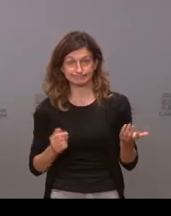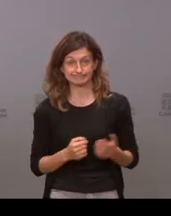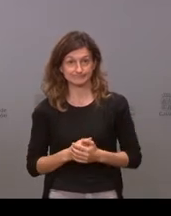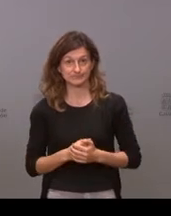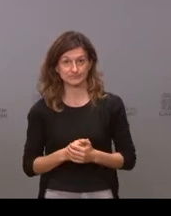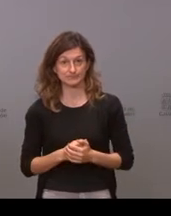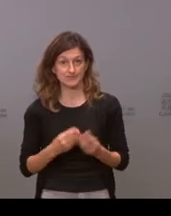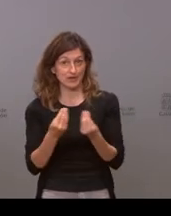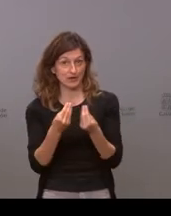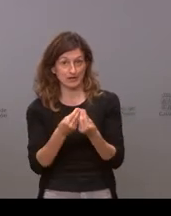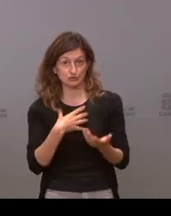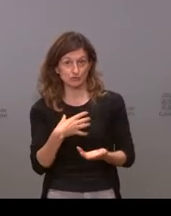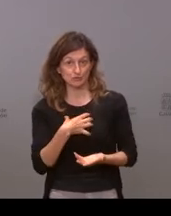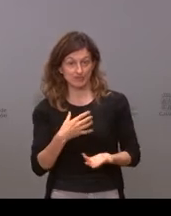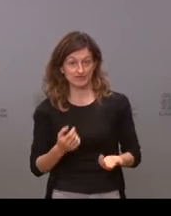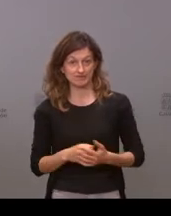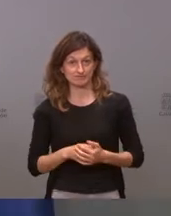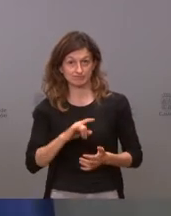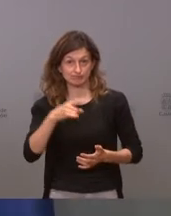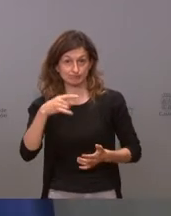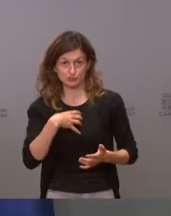es que no es que no vas a duplicar